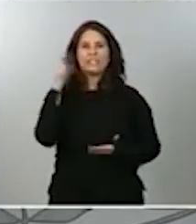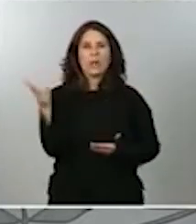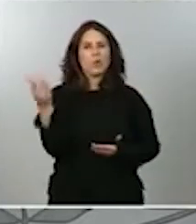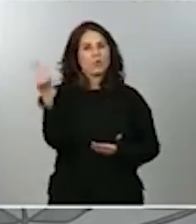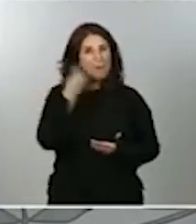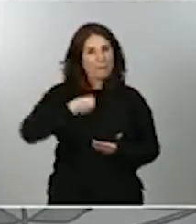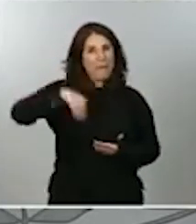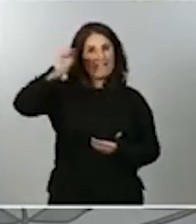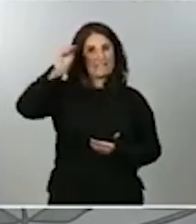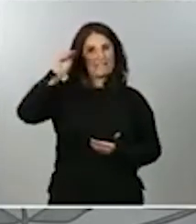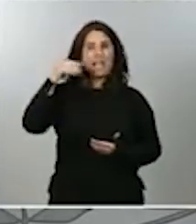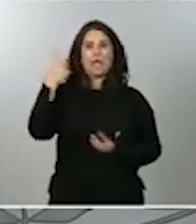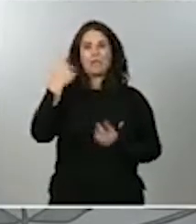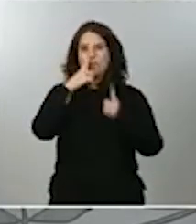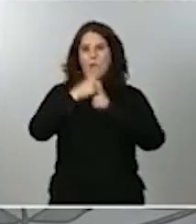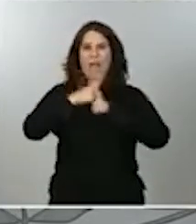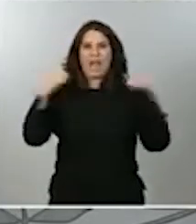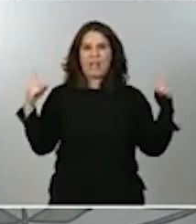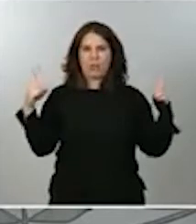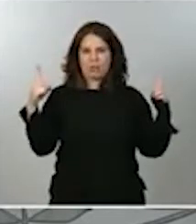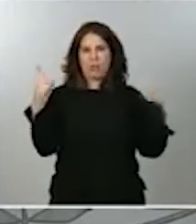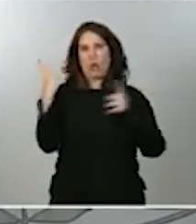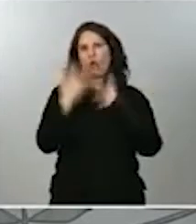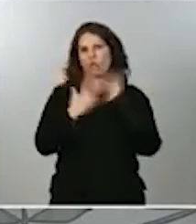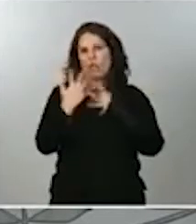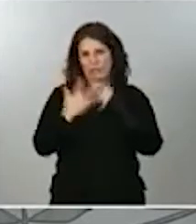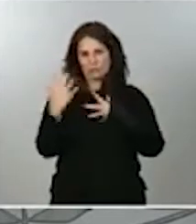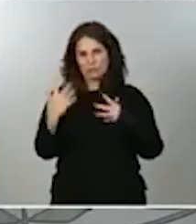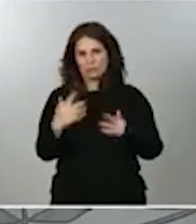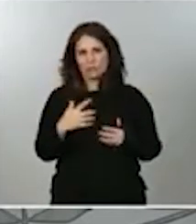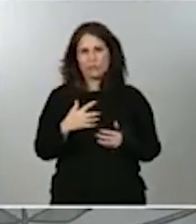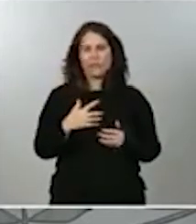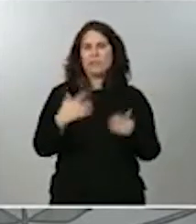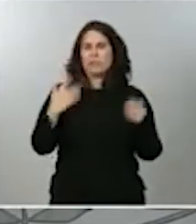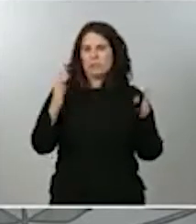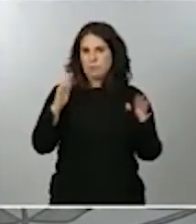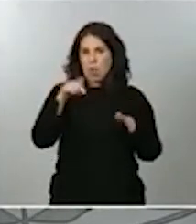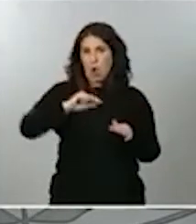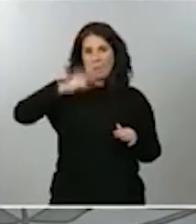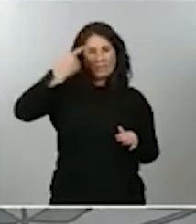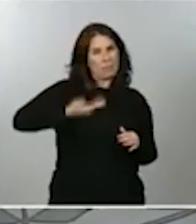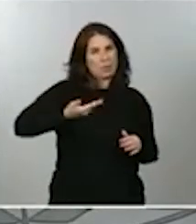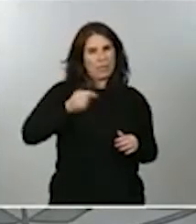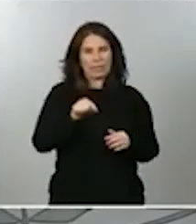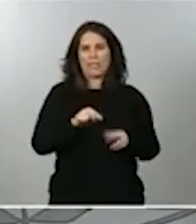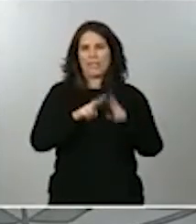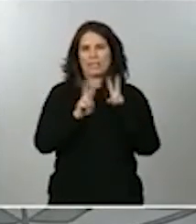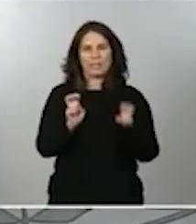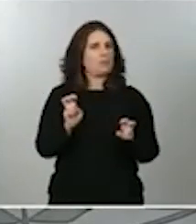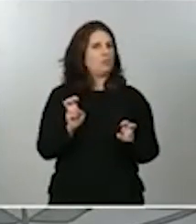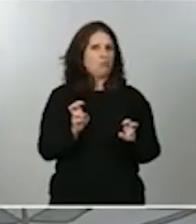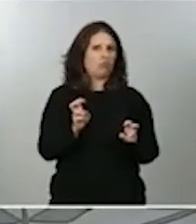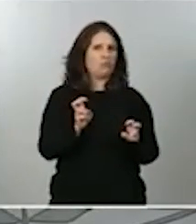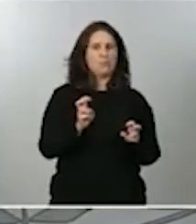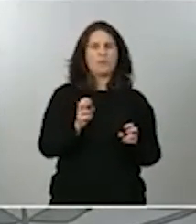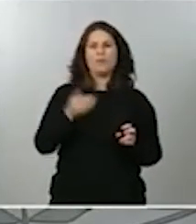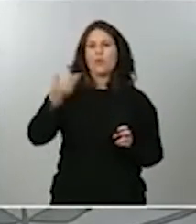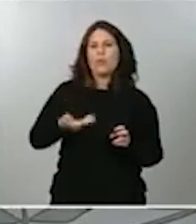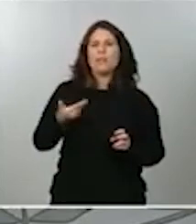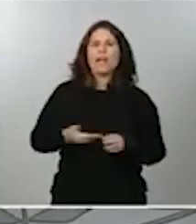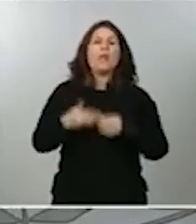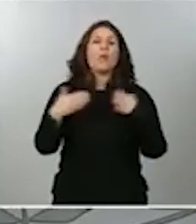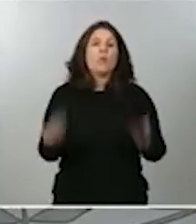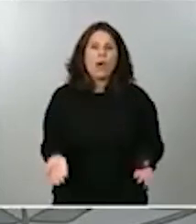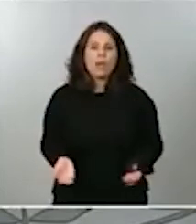ejercicio contable. En cualquier caso esto no es lo más importante lo fundamental es que lancemos la tolerancia